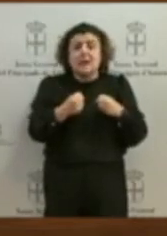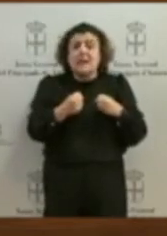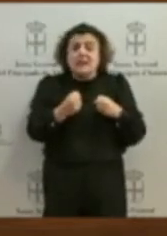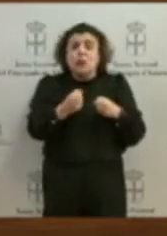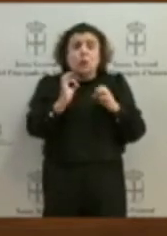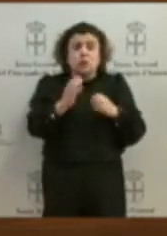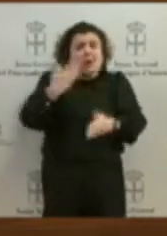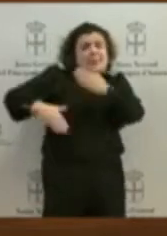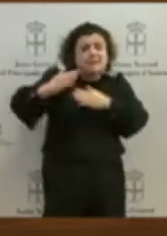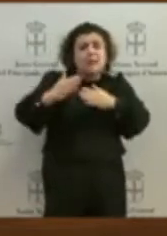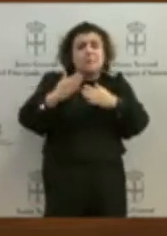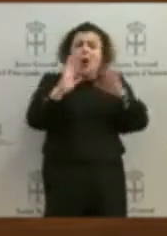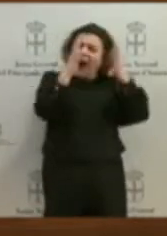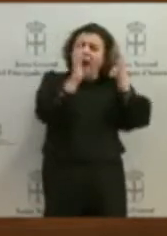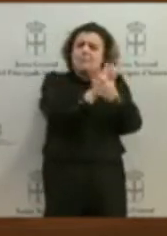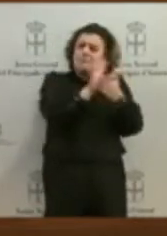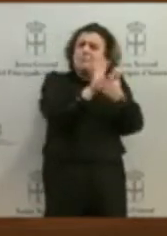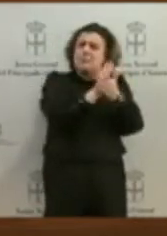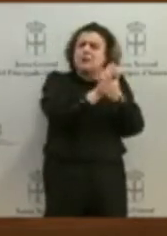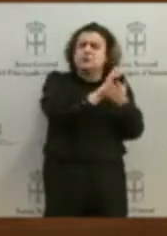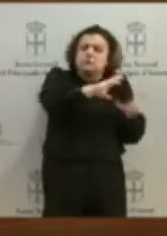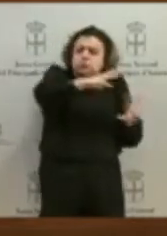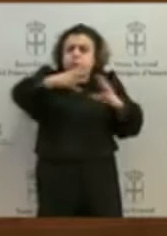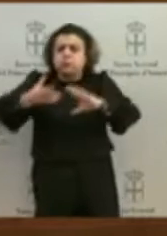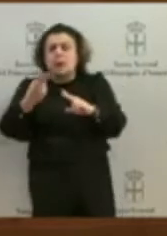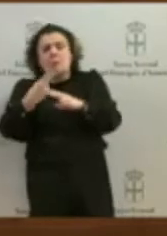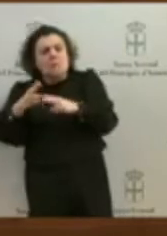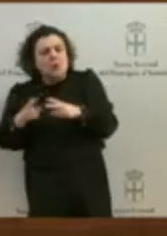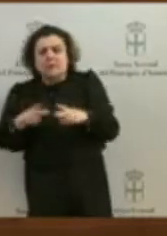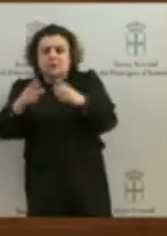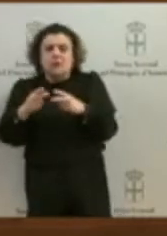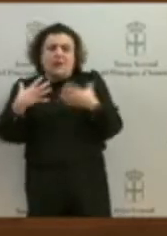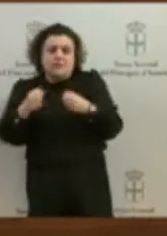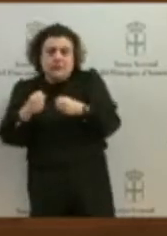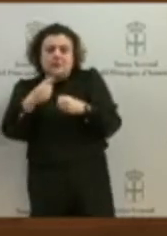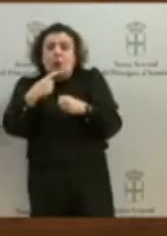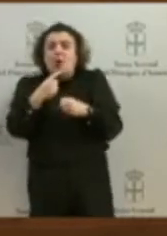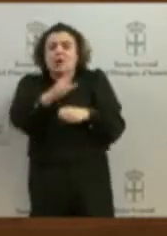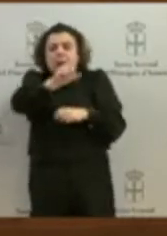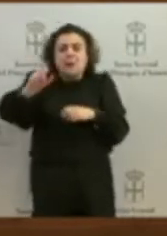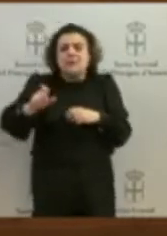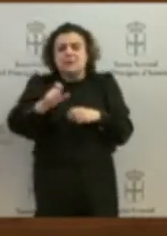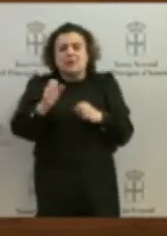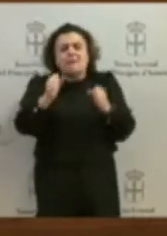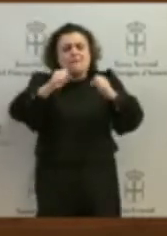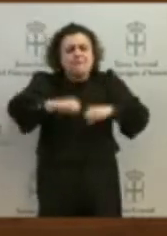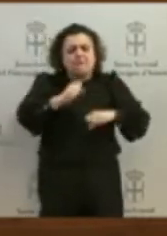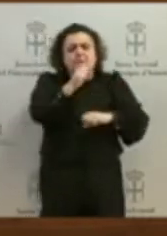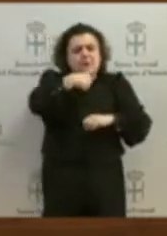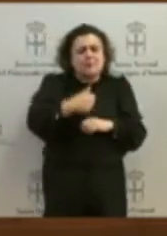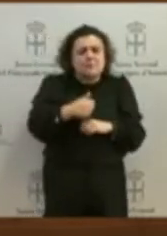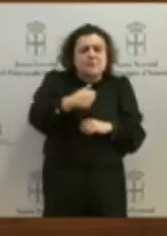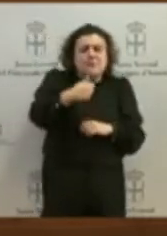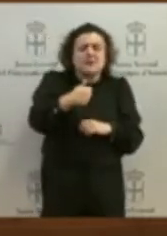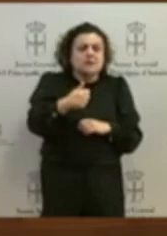población cada vez más envejecida, cada vez con más necesidades. Y tampoco son aceptables recortes que hemos visto en profesorado en los últimos meses. Queda